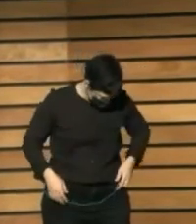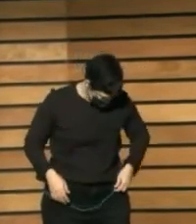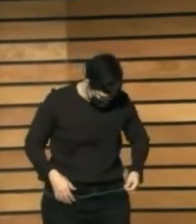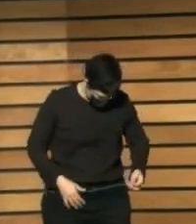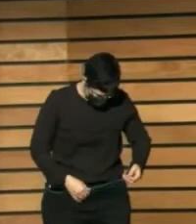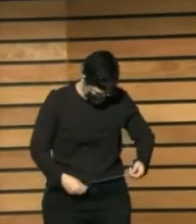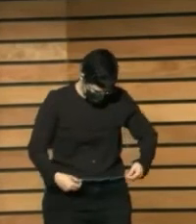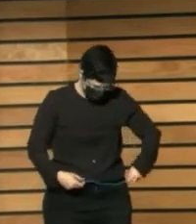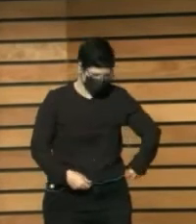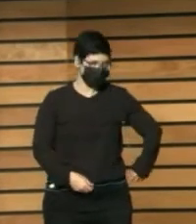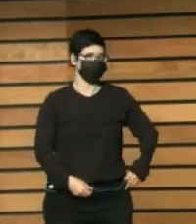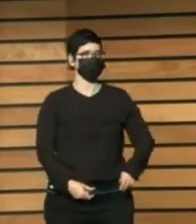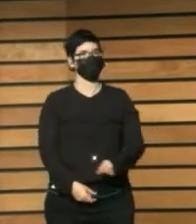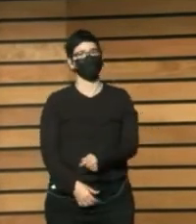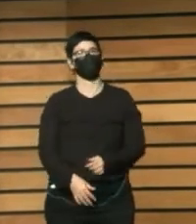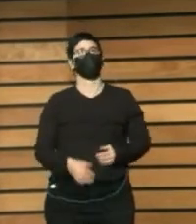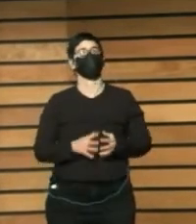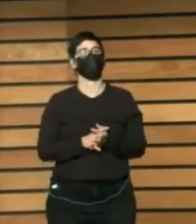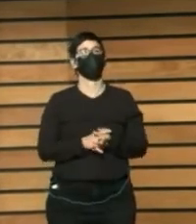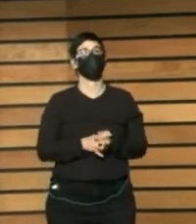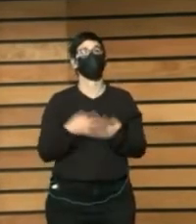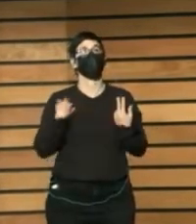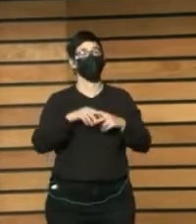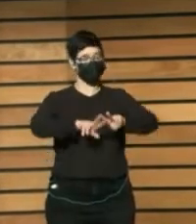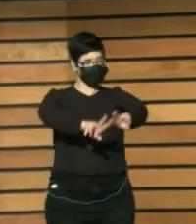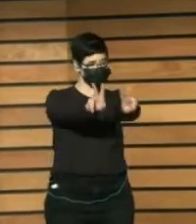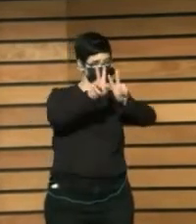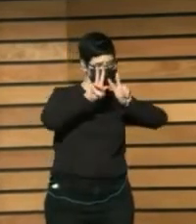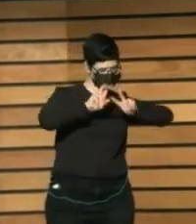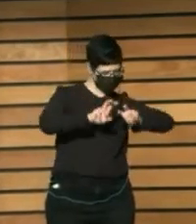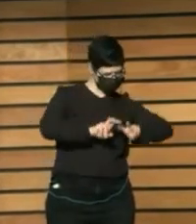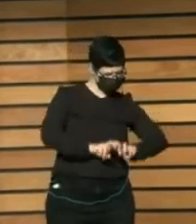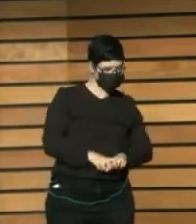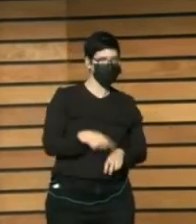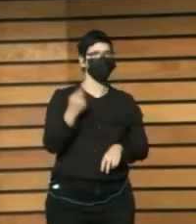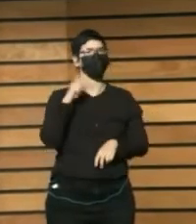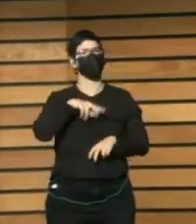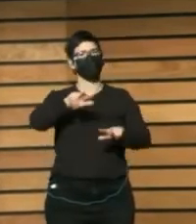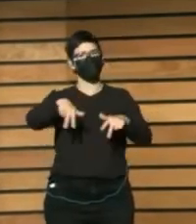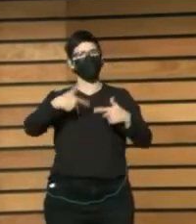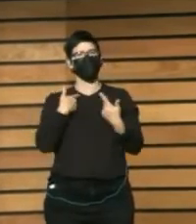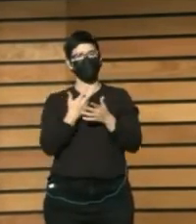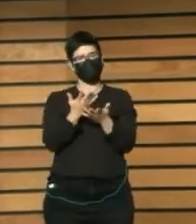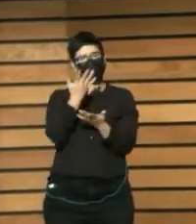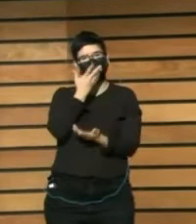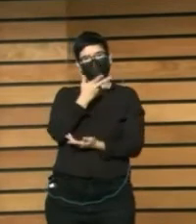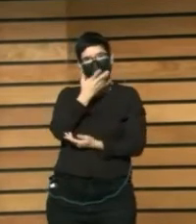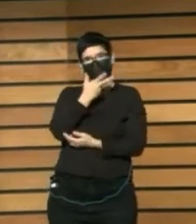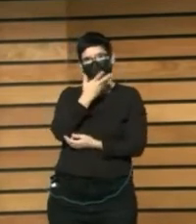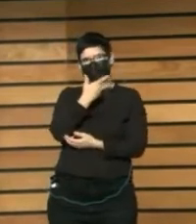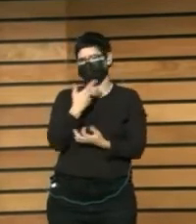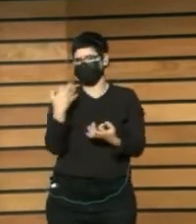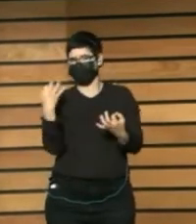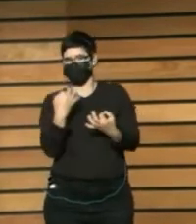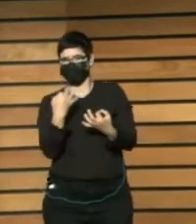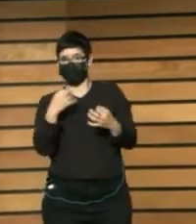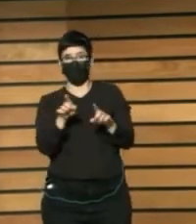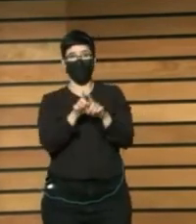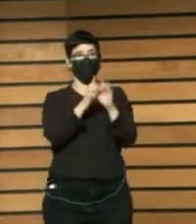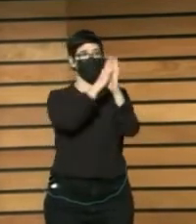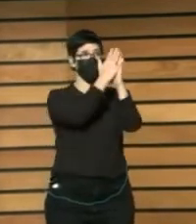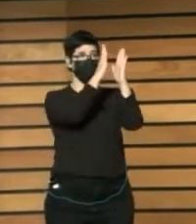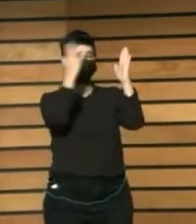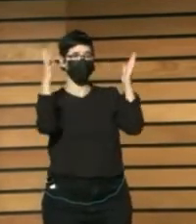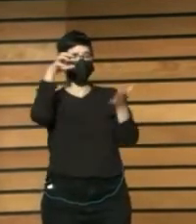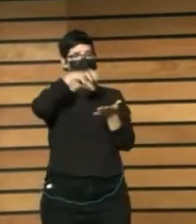Y la investigación También nos ha permitido Conocer Que las bibliotecas En efecto Tienen Ese potencial